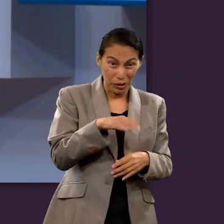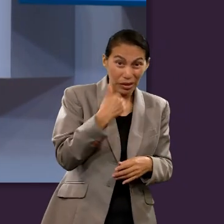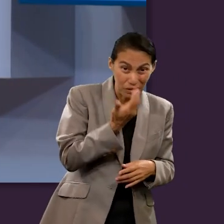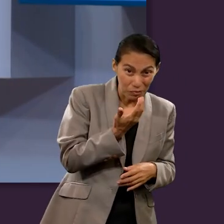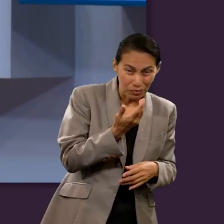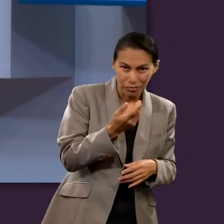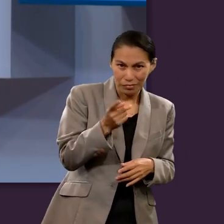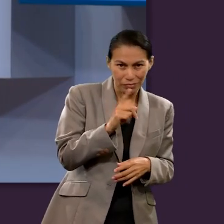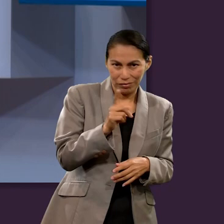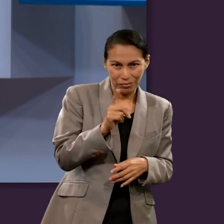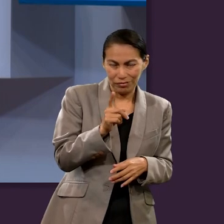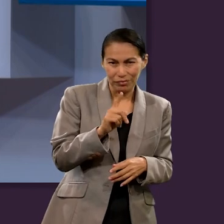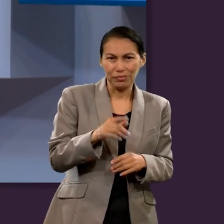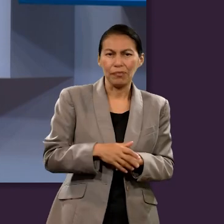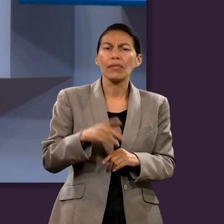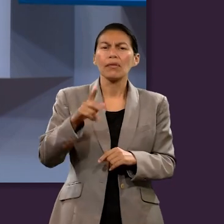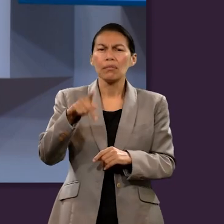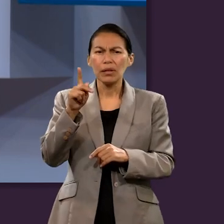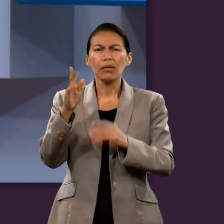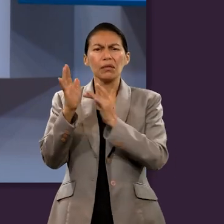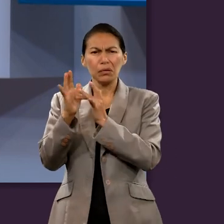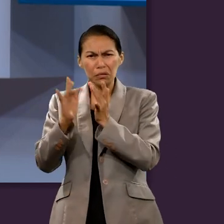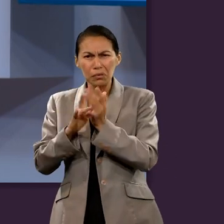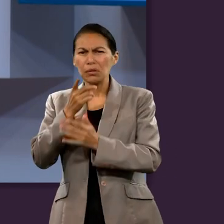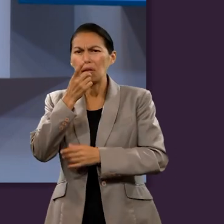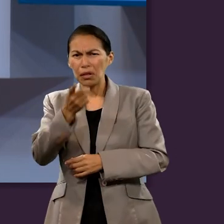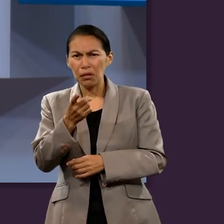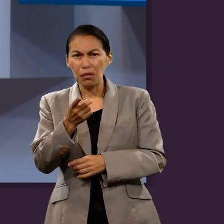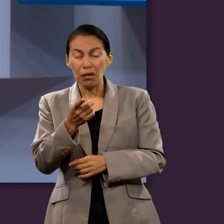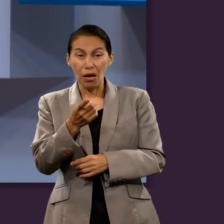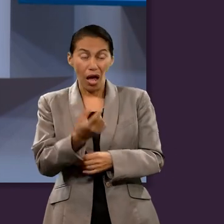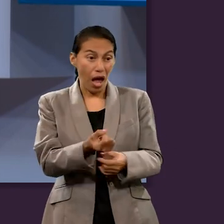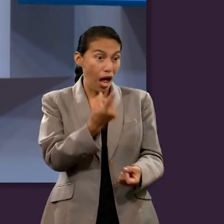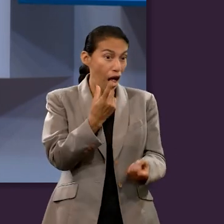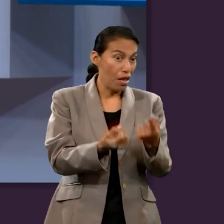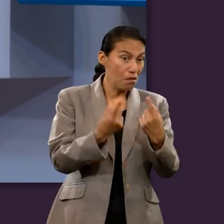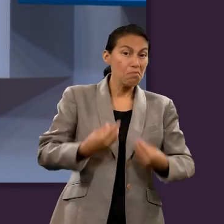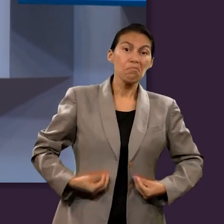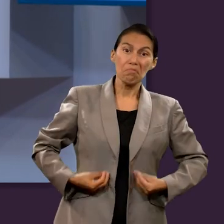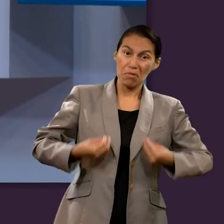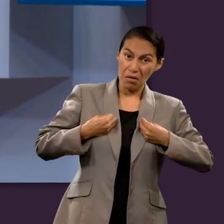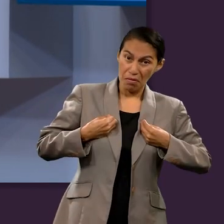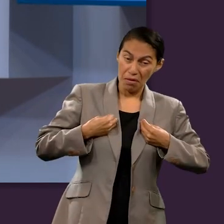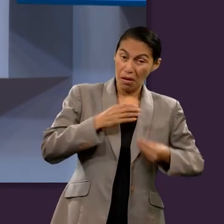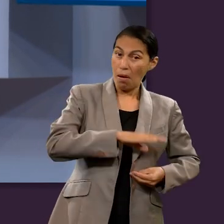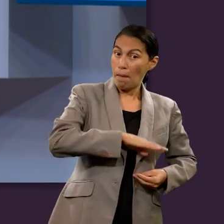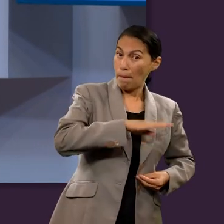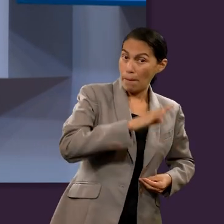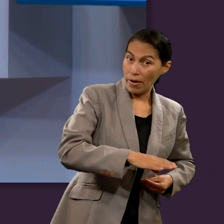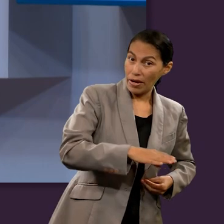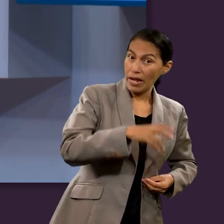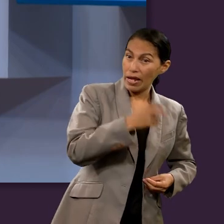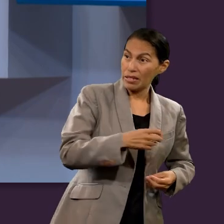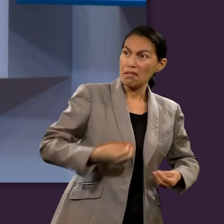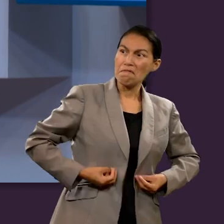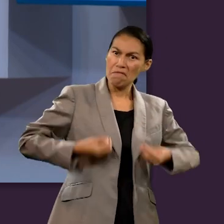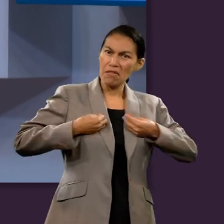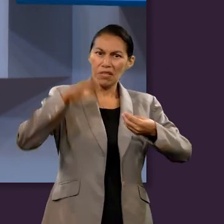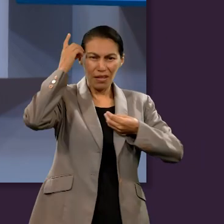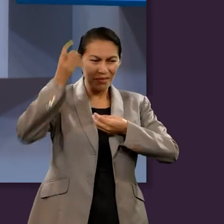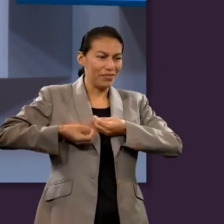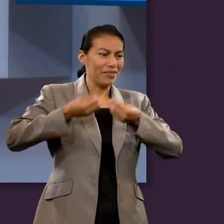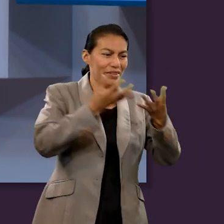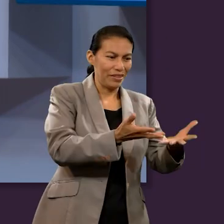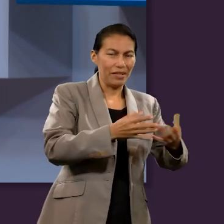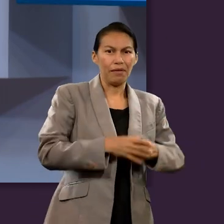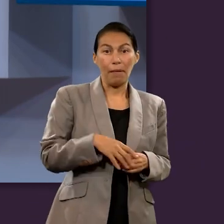seguramente ninguno de nosotros verdad sin embargo Jesús afirmó que el que haya su vida la perderá y